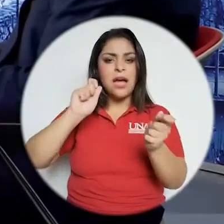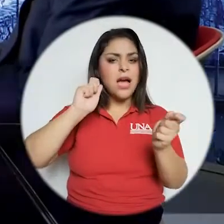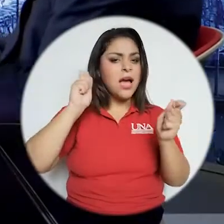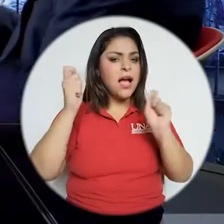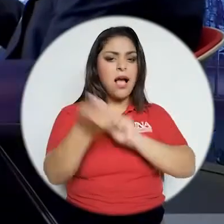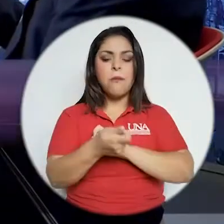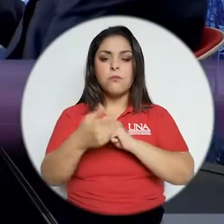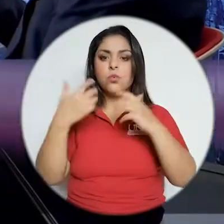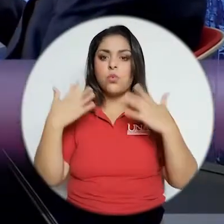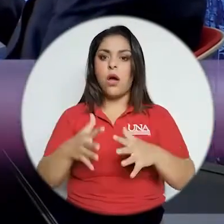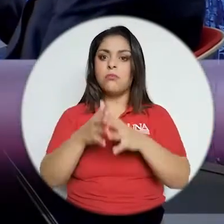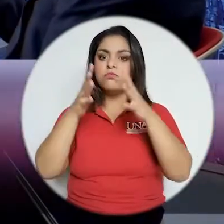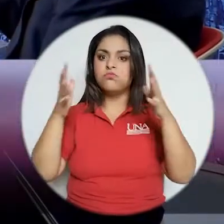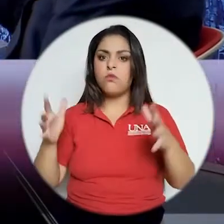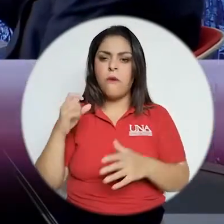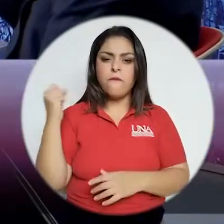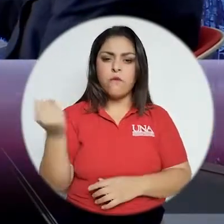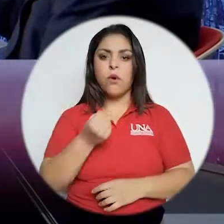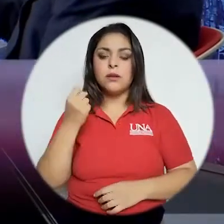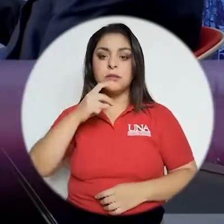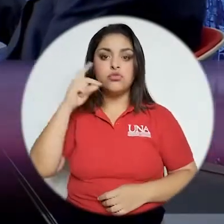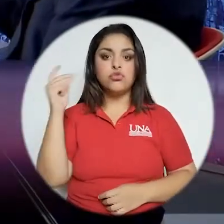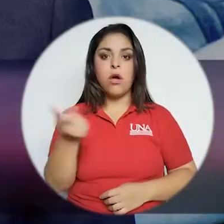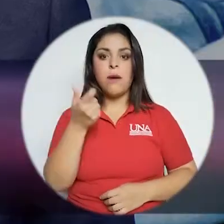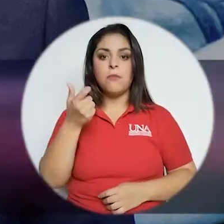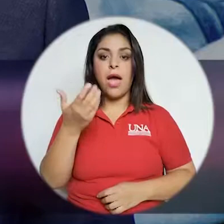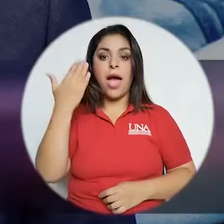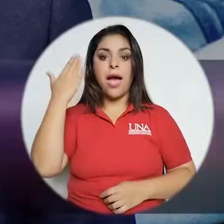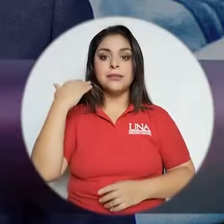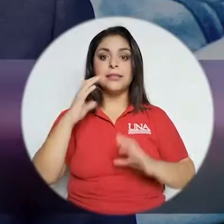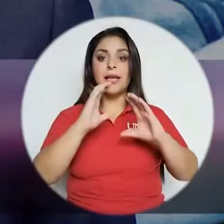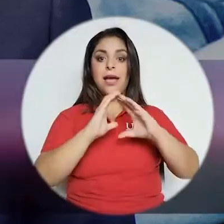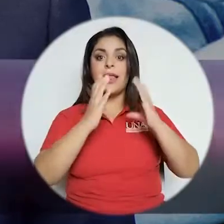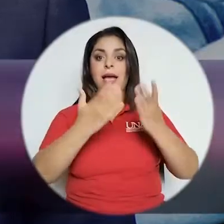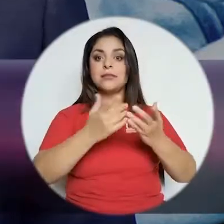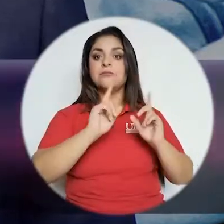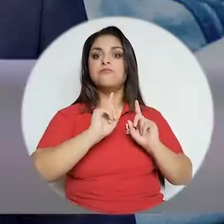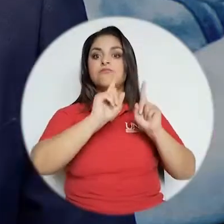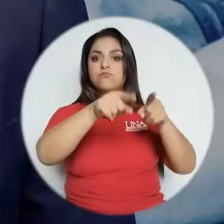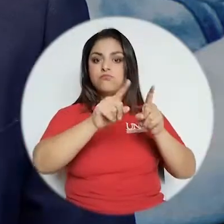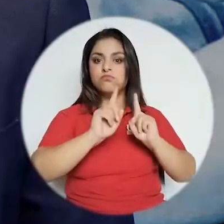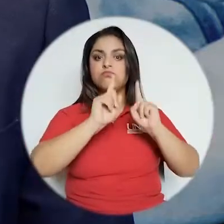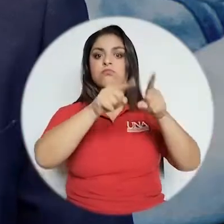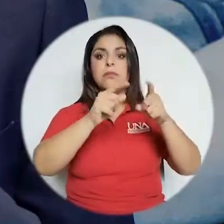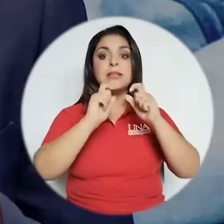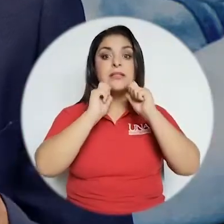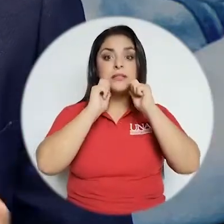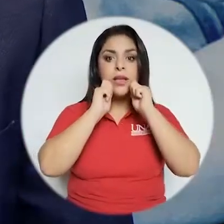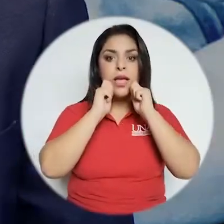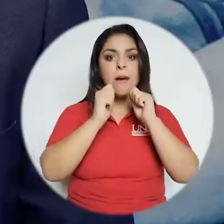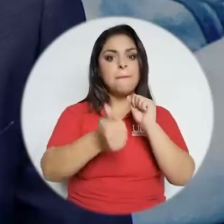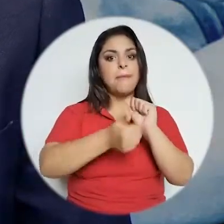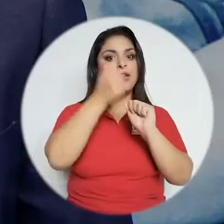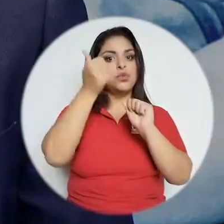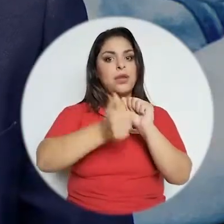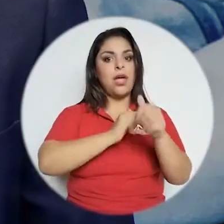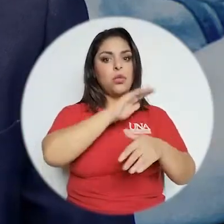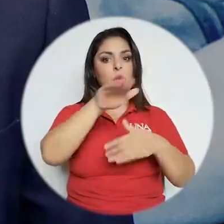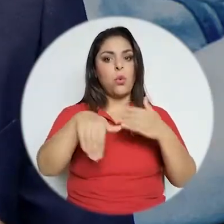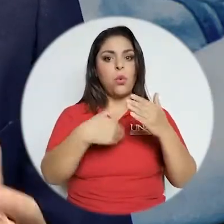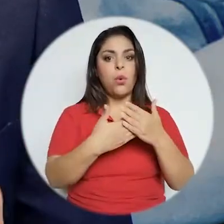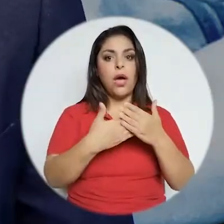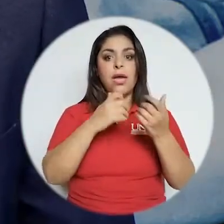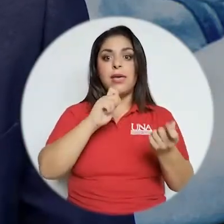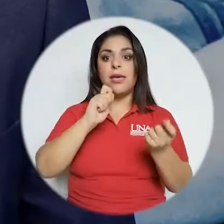tema de un cambio tan significativo, tan abrupto, de pasar de unas clases con un alto nivel de presencialidad